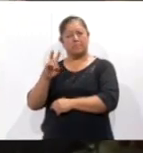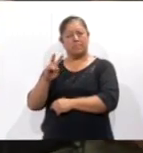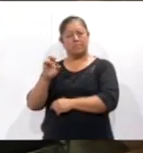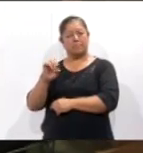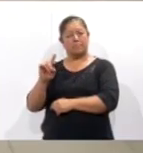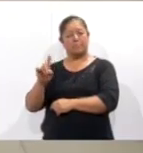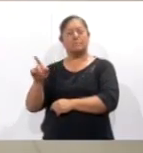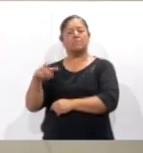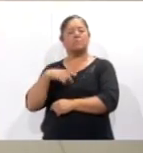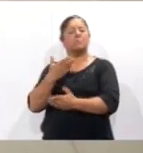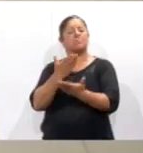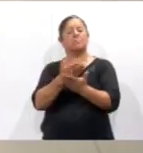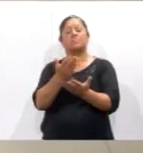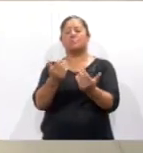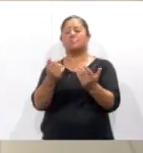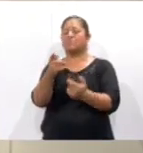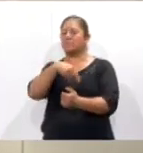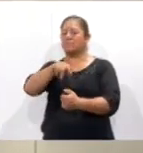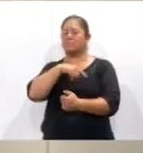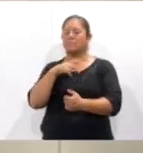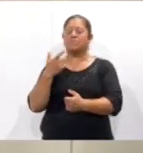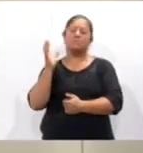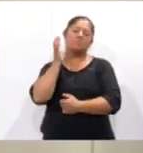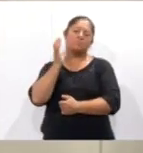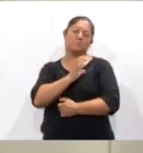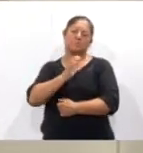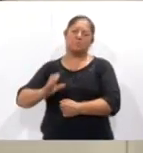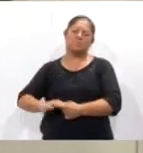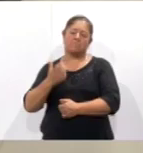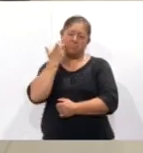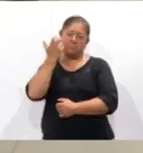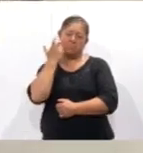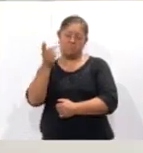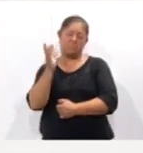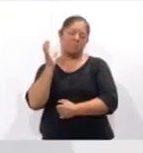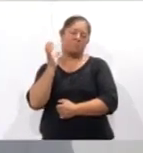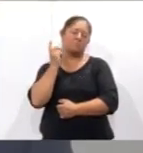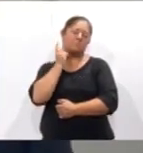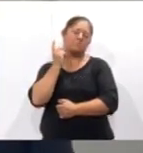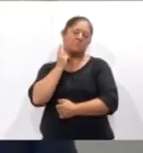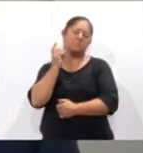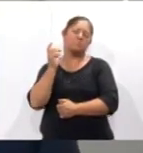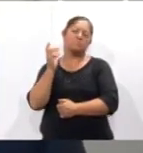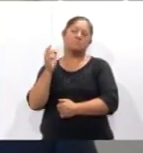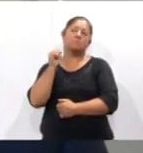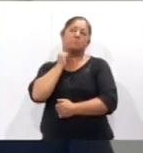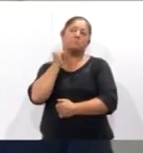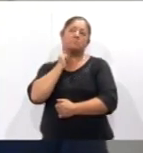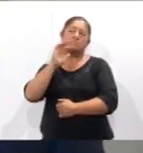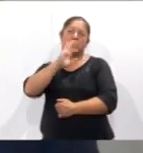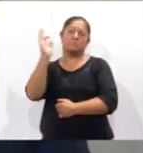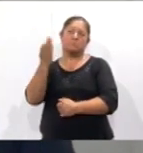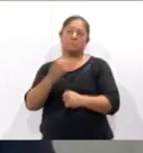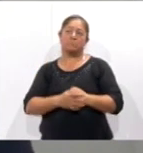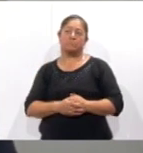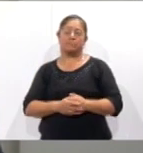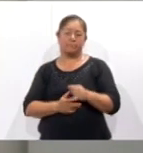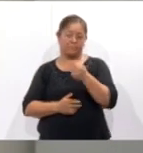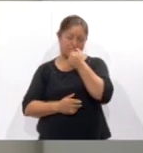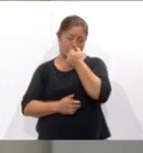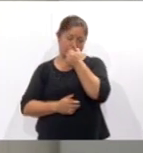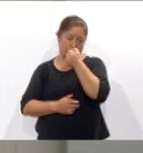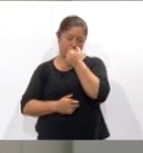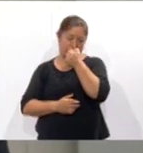Tlaxcala que queremos diálogos con candidatos a senadores y diputados federales. Sí, mira, lo que estamos buscando con este foro